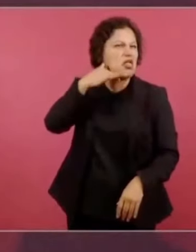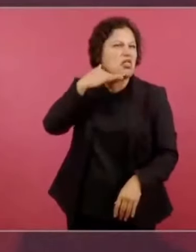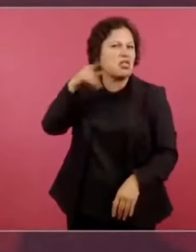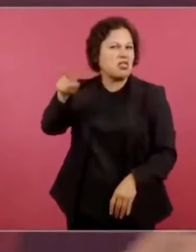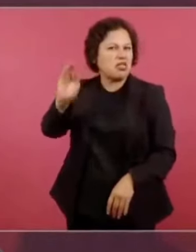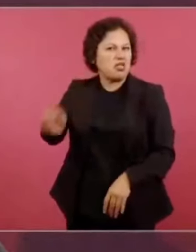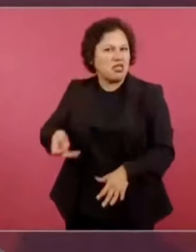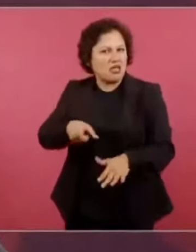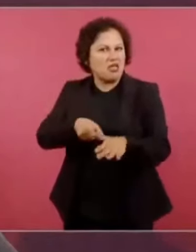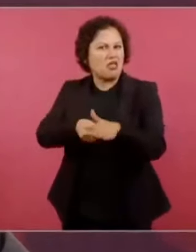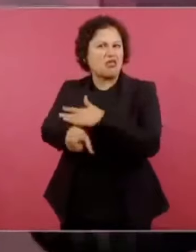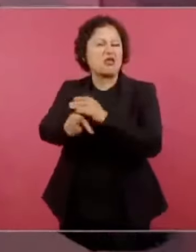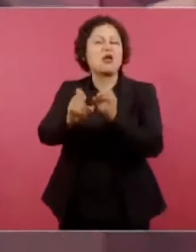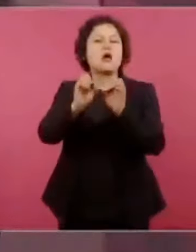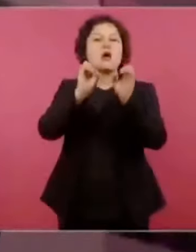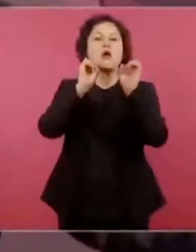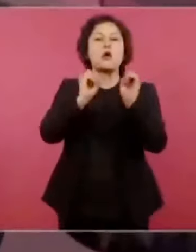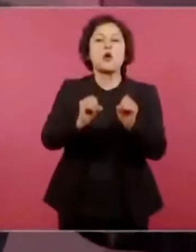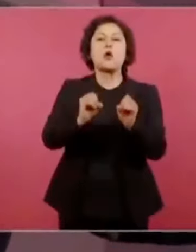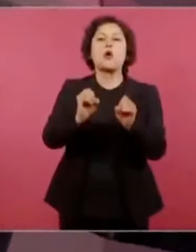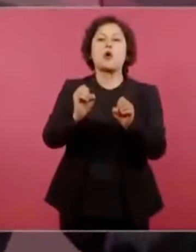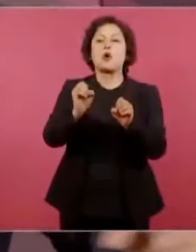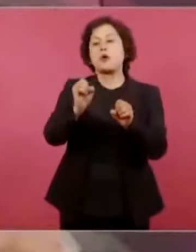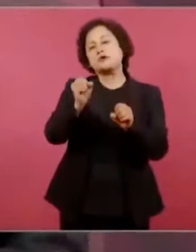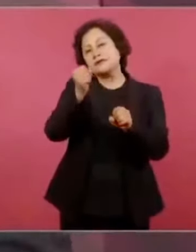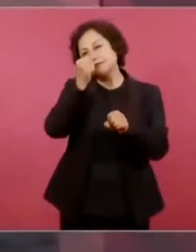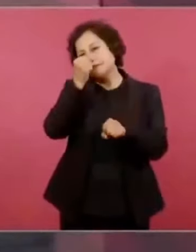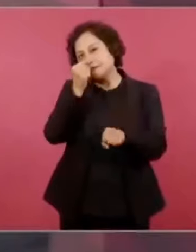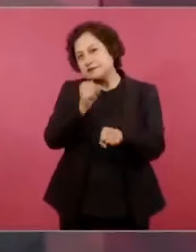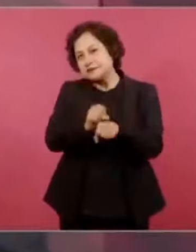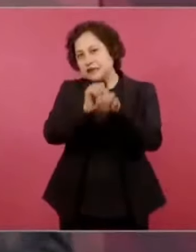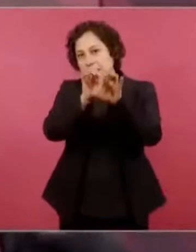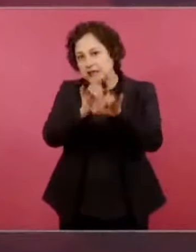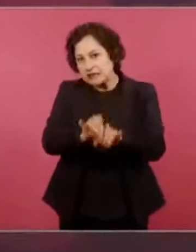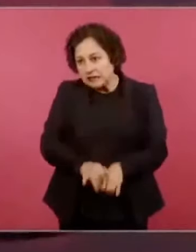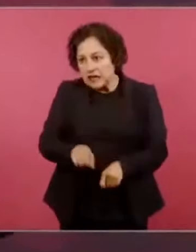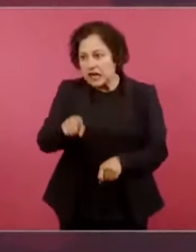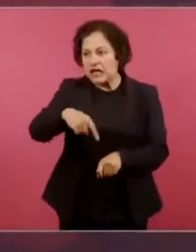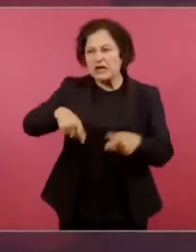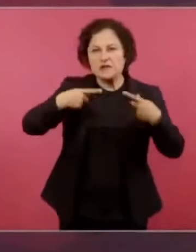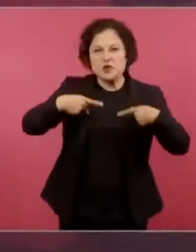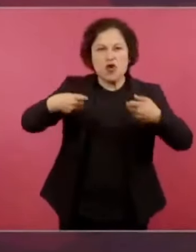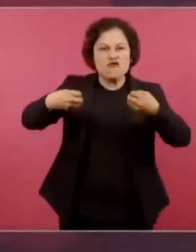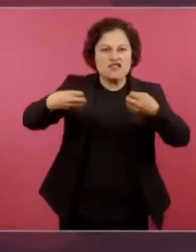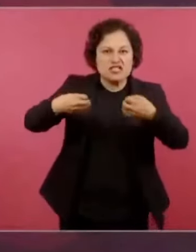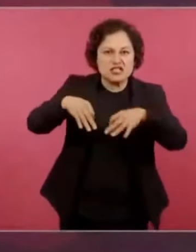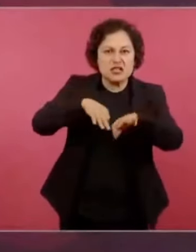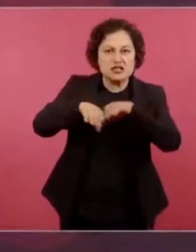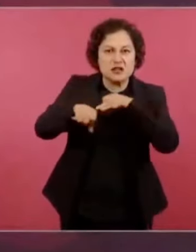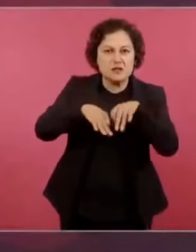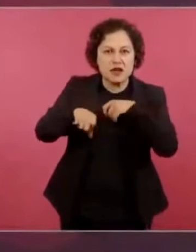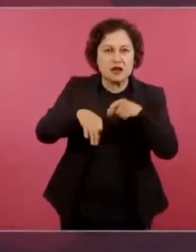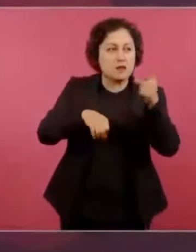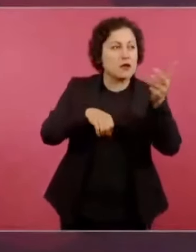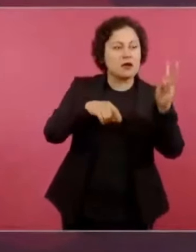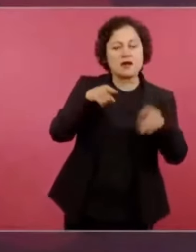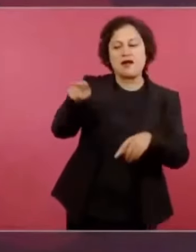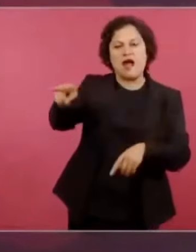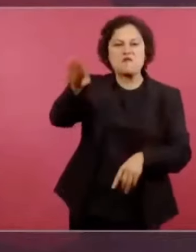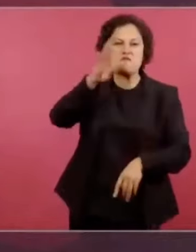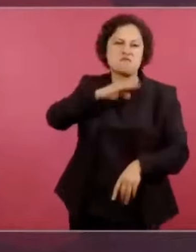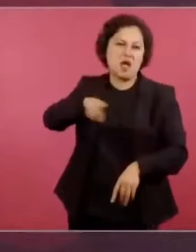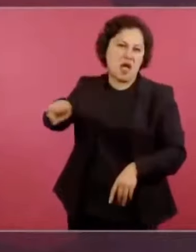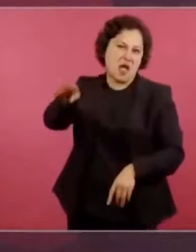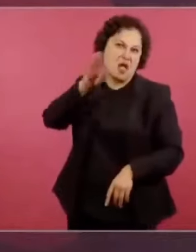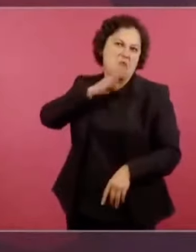a los que se robaban una bolsa en el mercado. Esos eran los ladrones. Los de